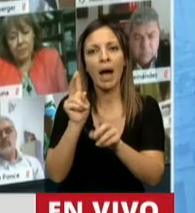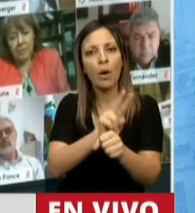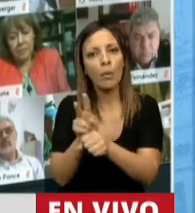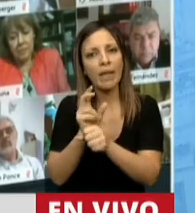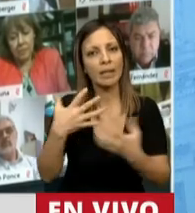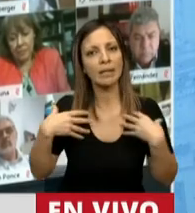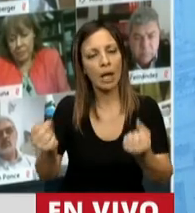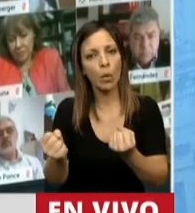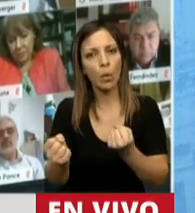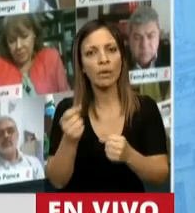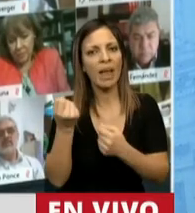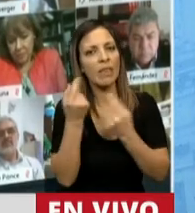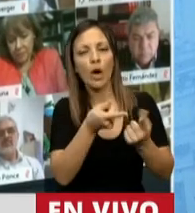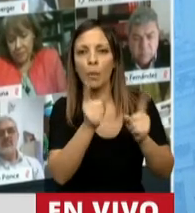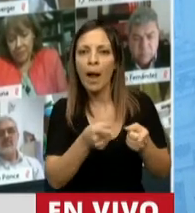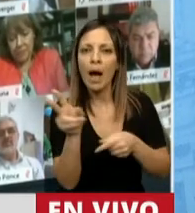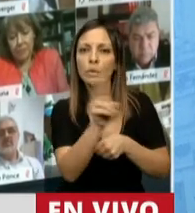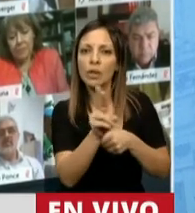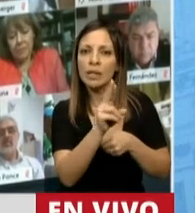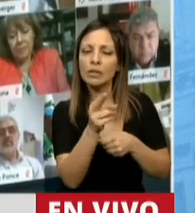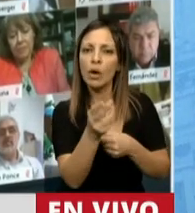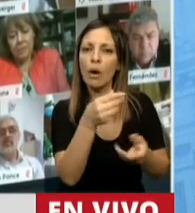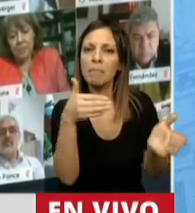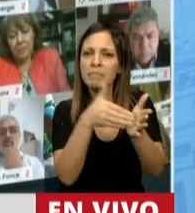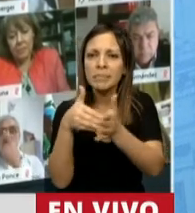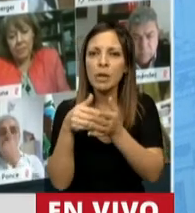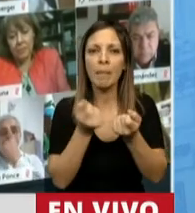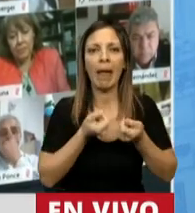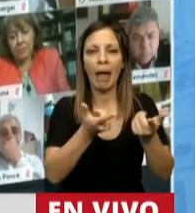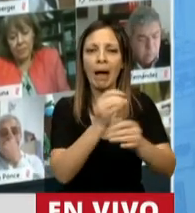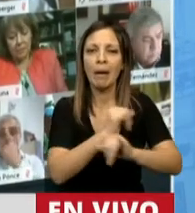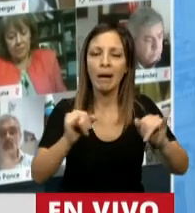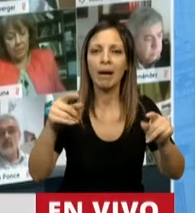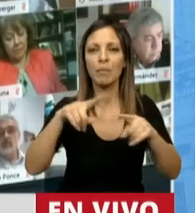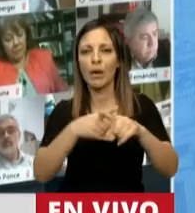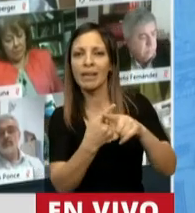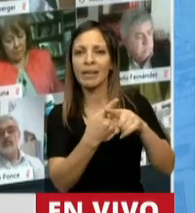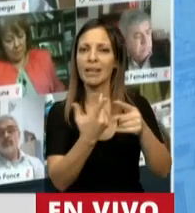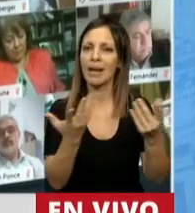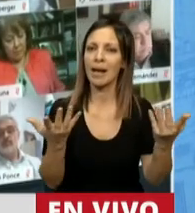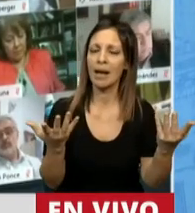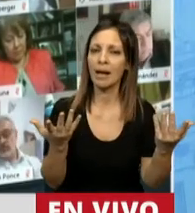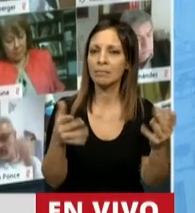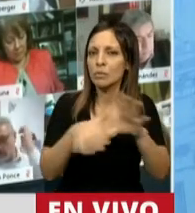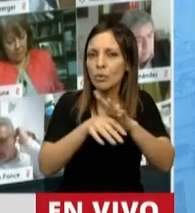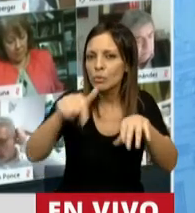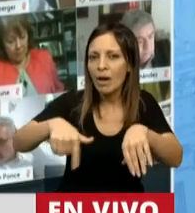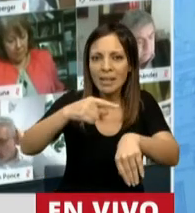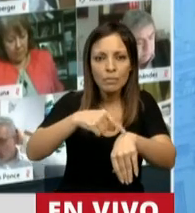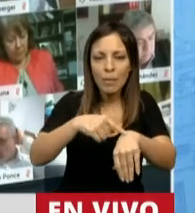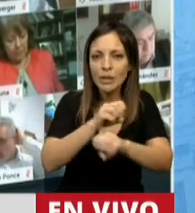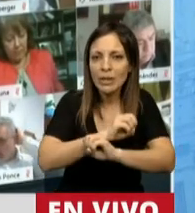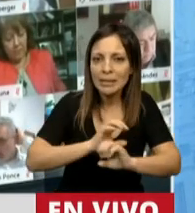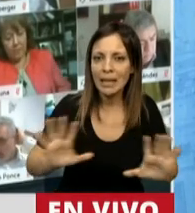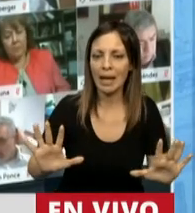autorizando erogaciones millonarias para campaña, para propaganda política en medio de semejante